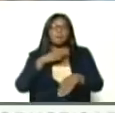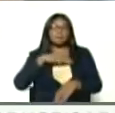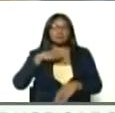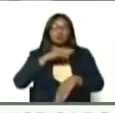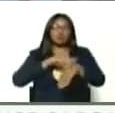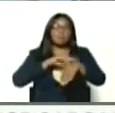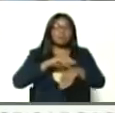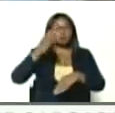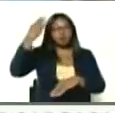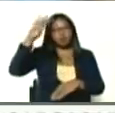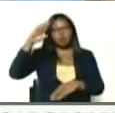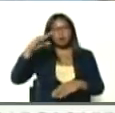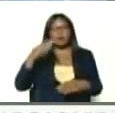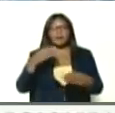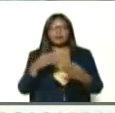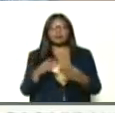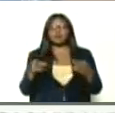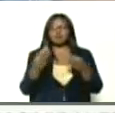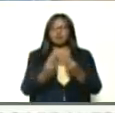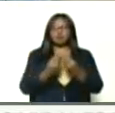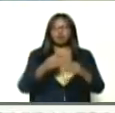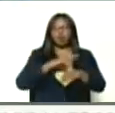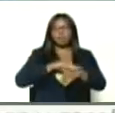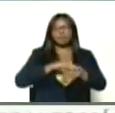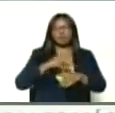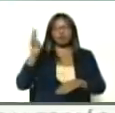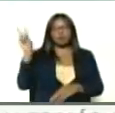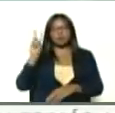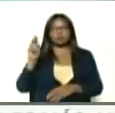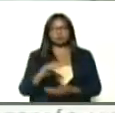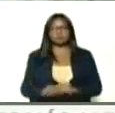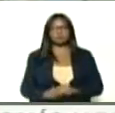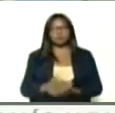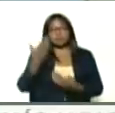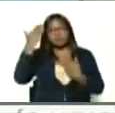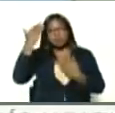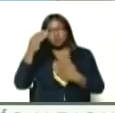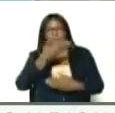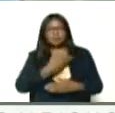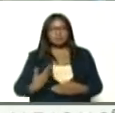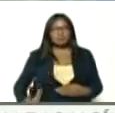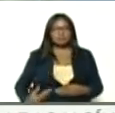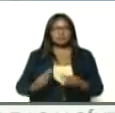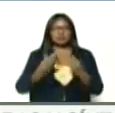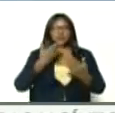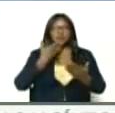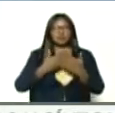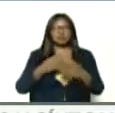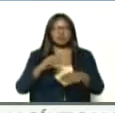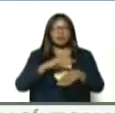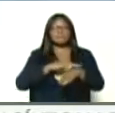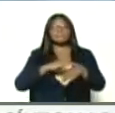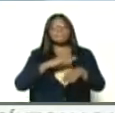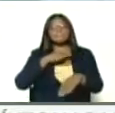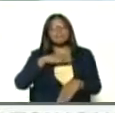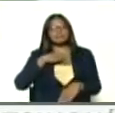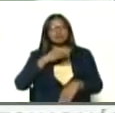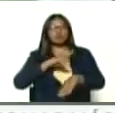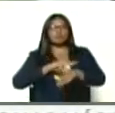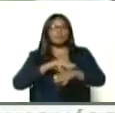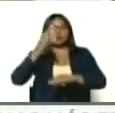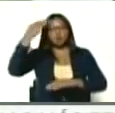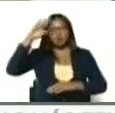nuestros médicos venezolanos. Doctor Eliezer. Y saludo, querido presidente. Bueno, agradecerle por parte de la misión médica cubana también,